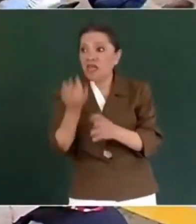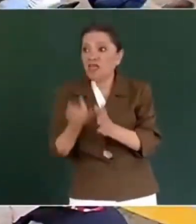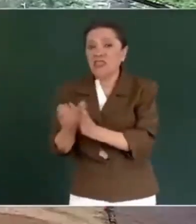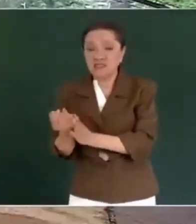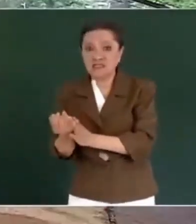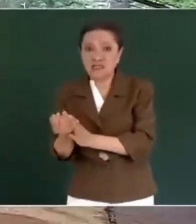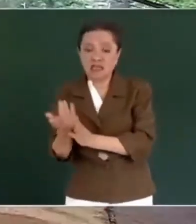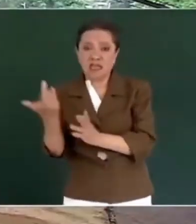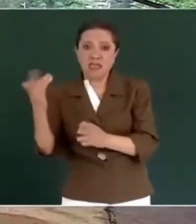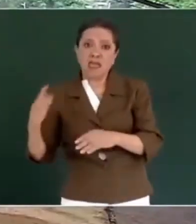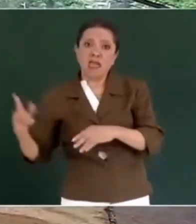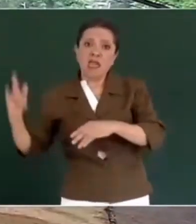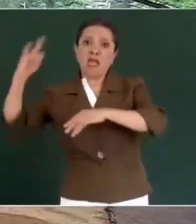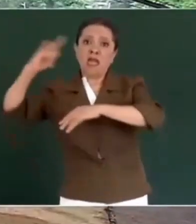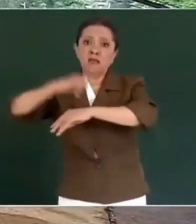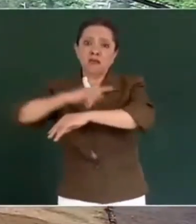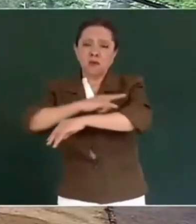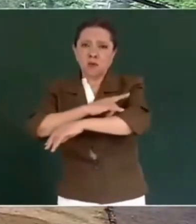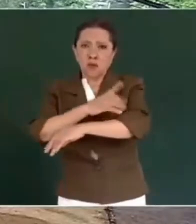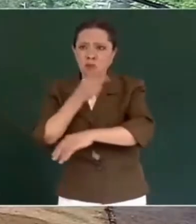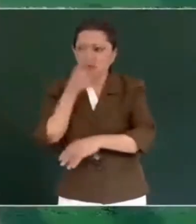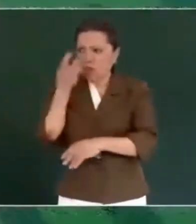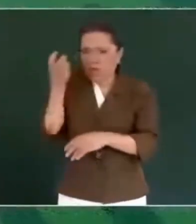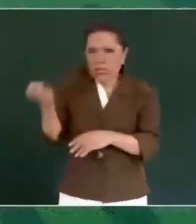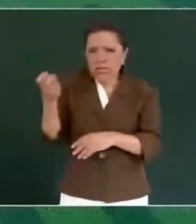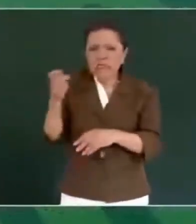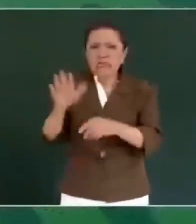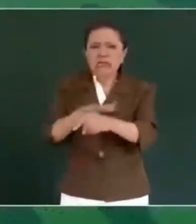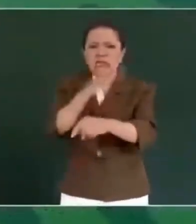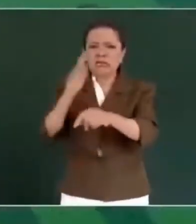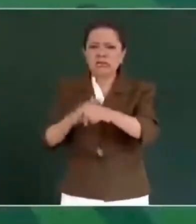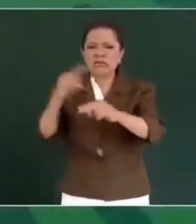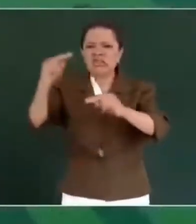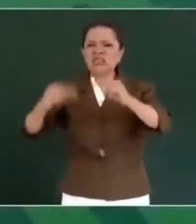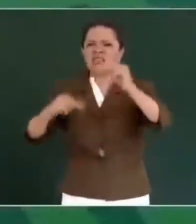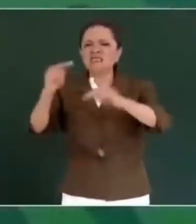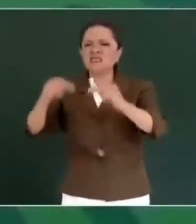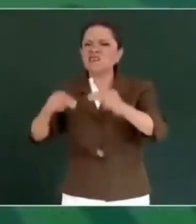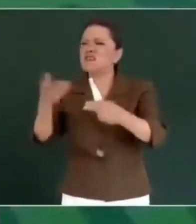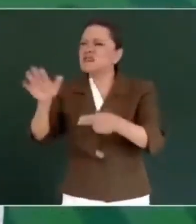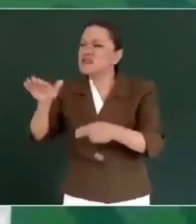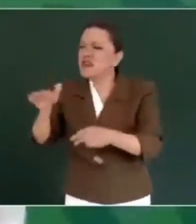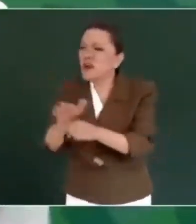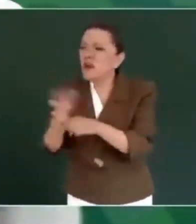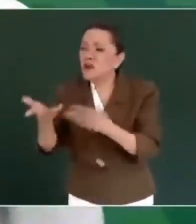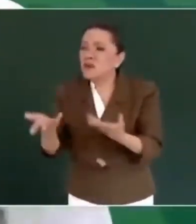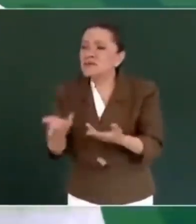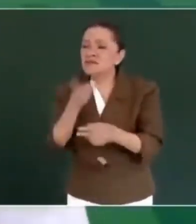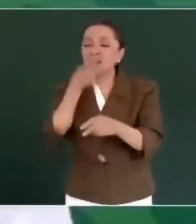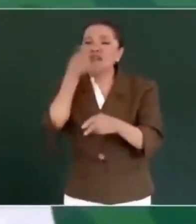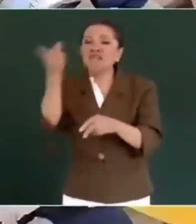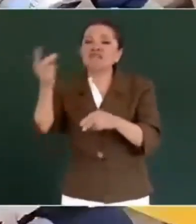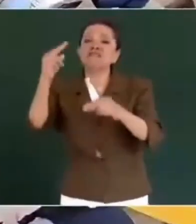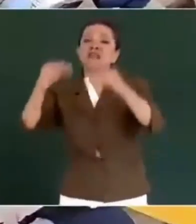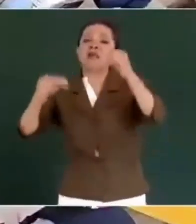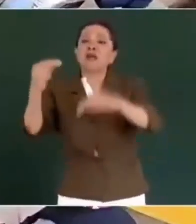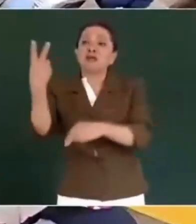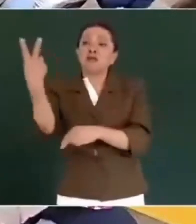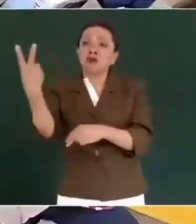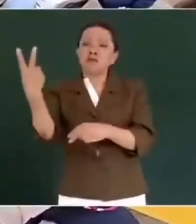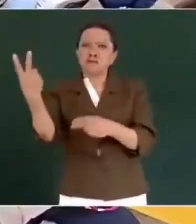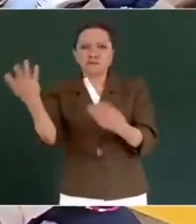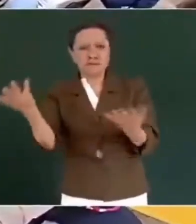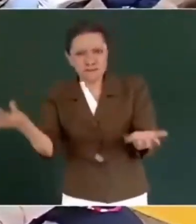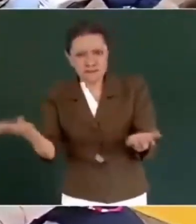tiene categoría 2. 2 nos bajaron de